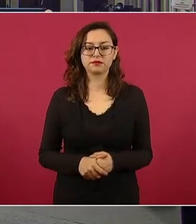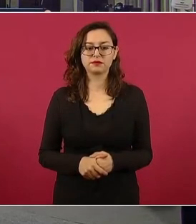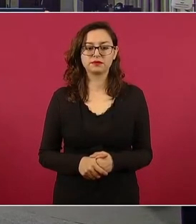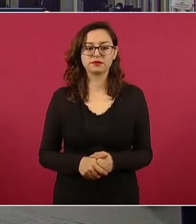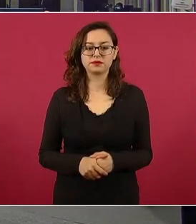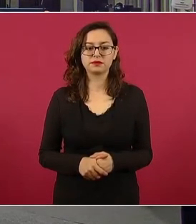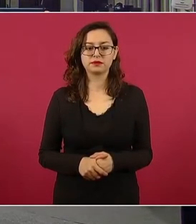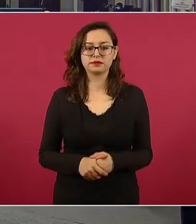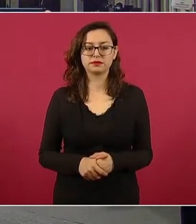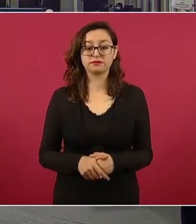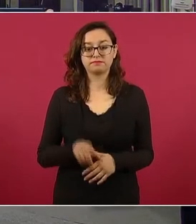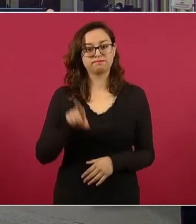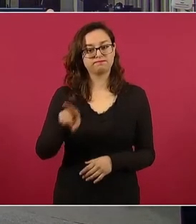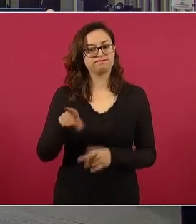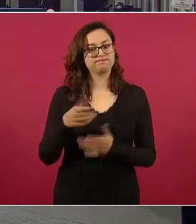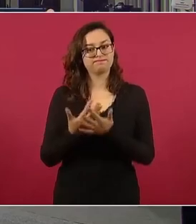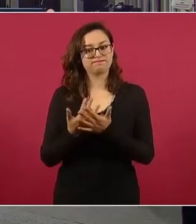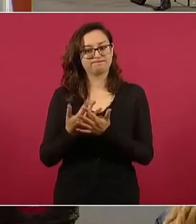Te vas a quedar.